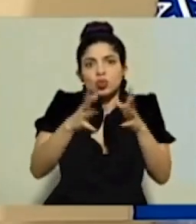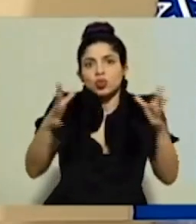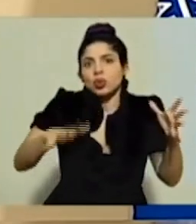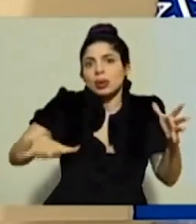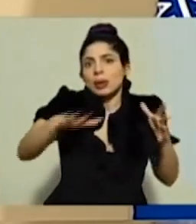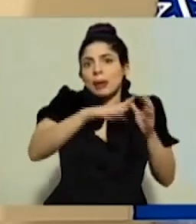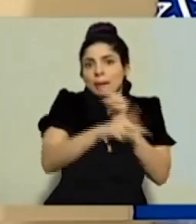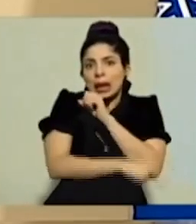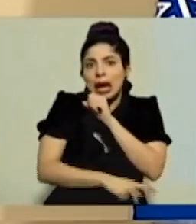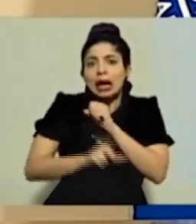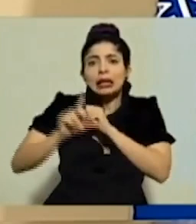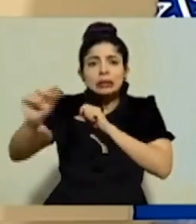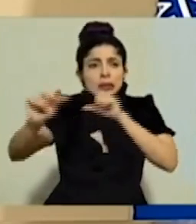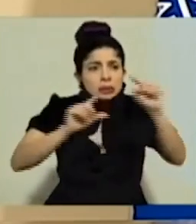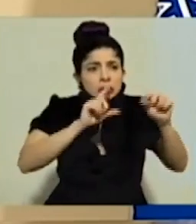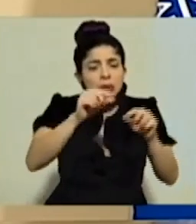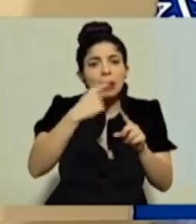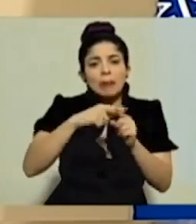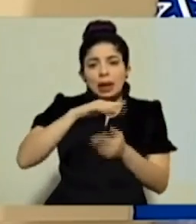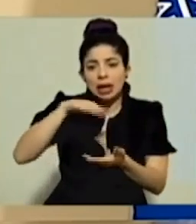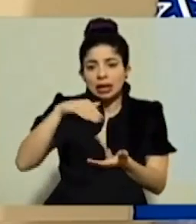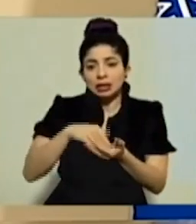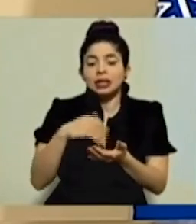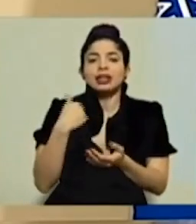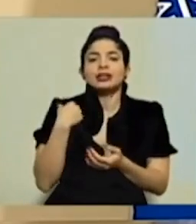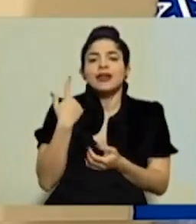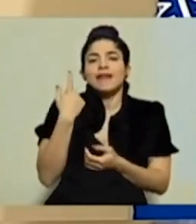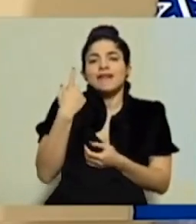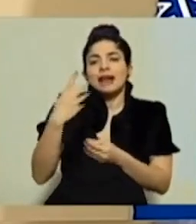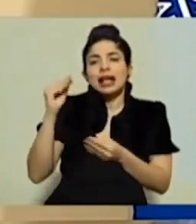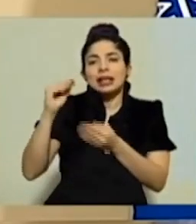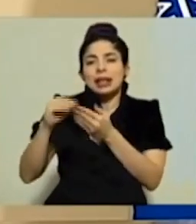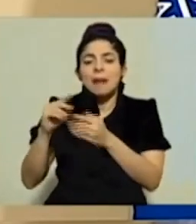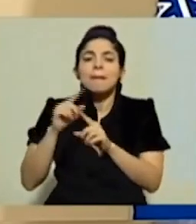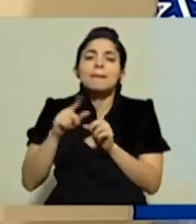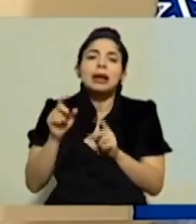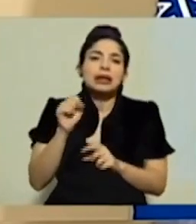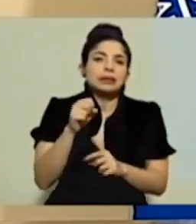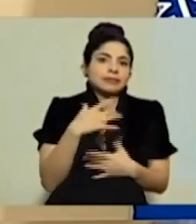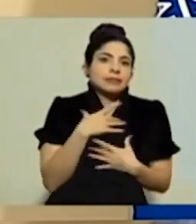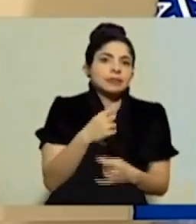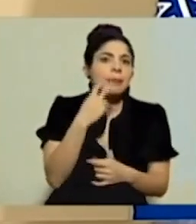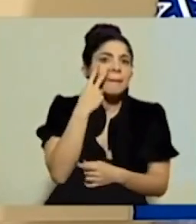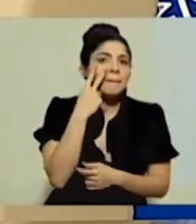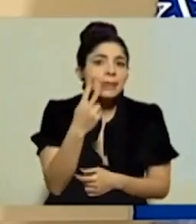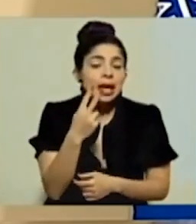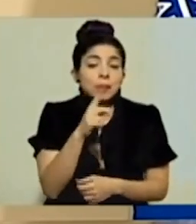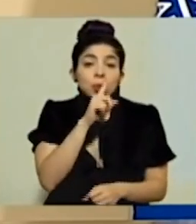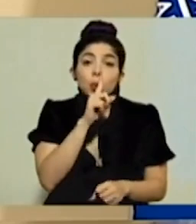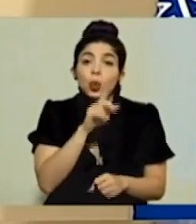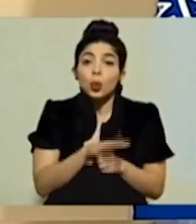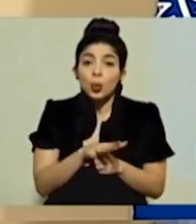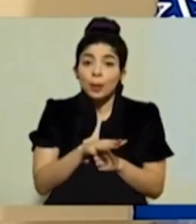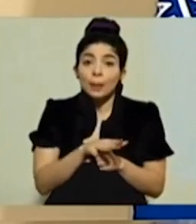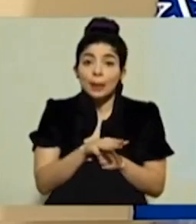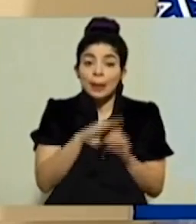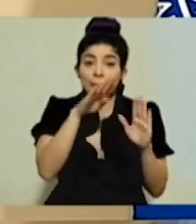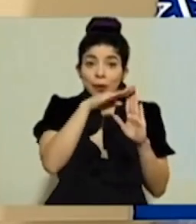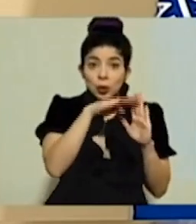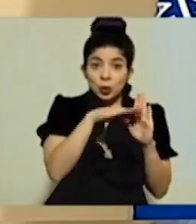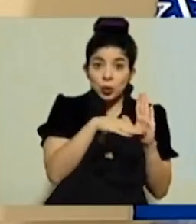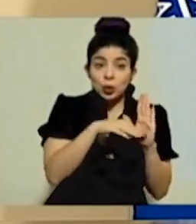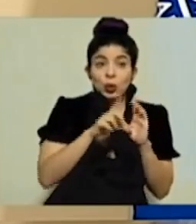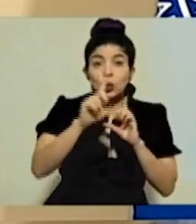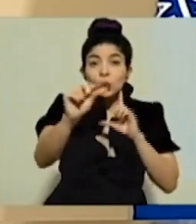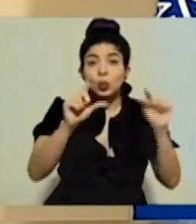el país en zona rural y zona urbana. No puse la estadística, pero también es interesante ver que el cumplimiento del protocolo